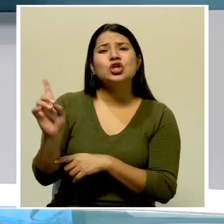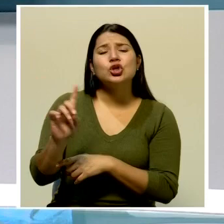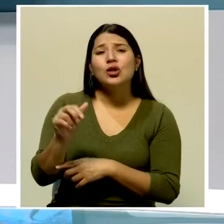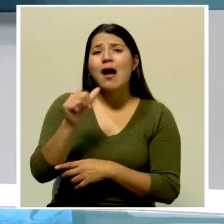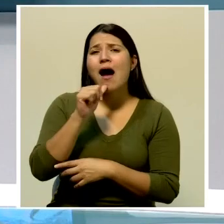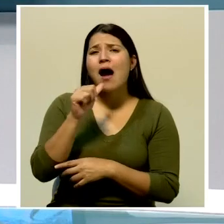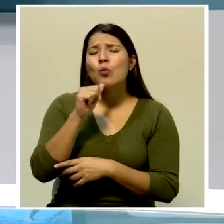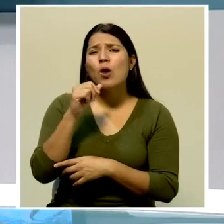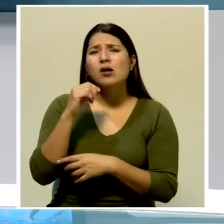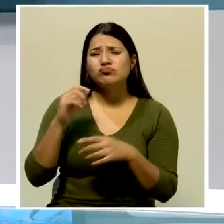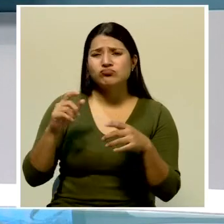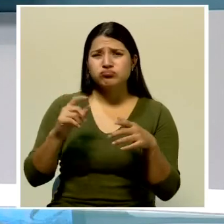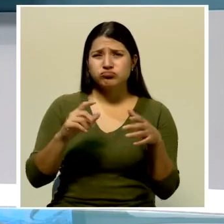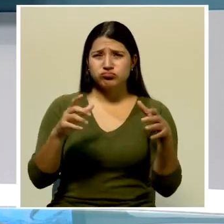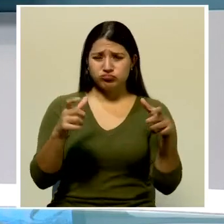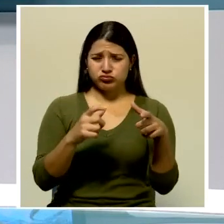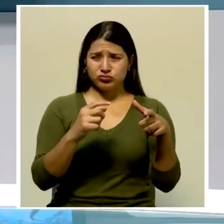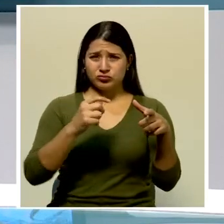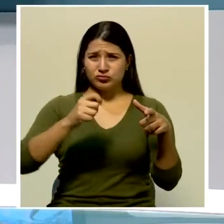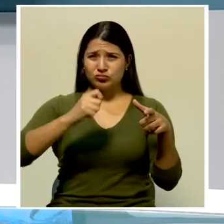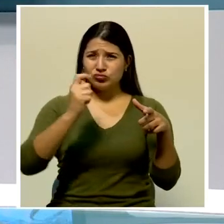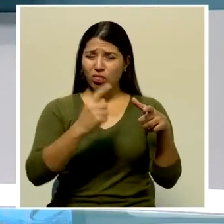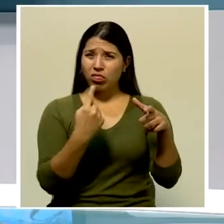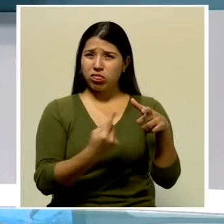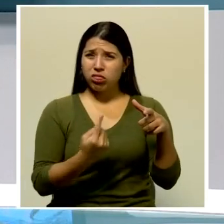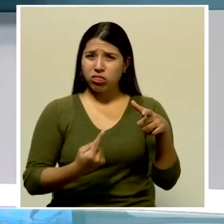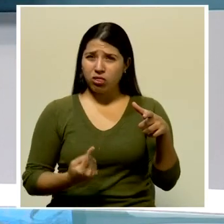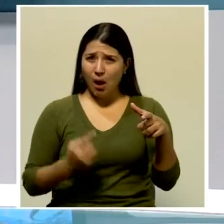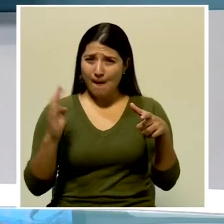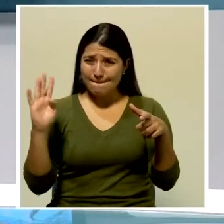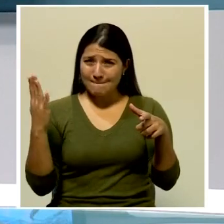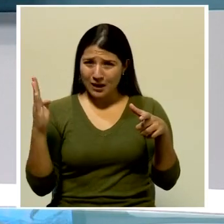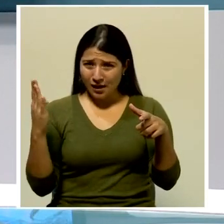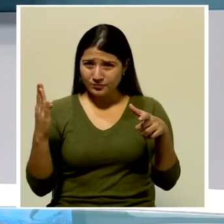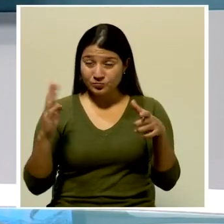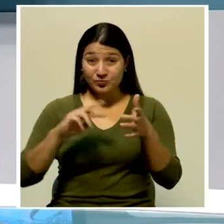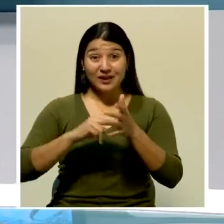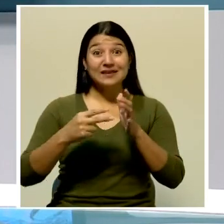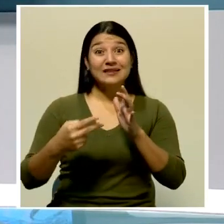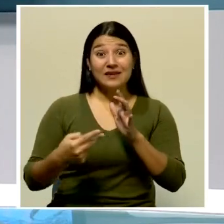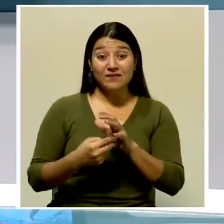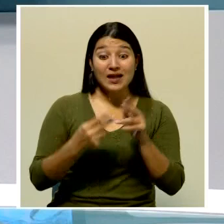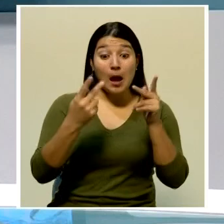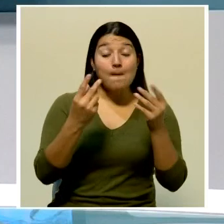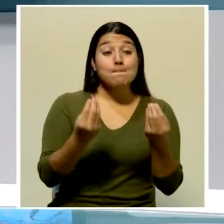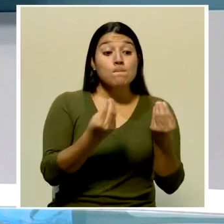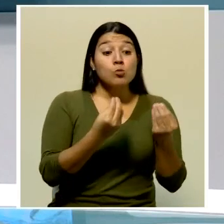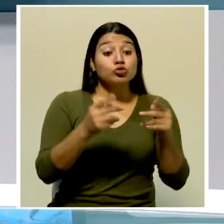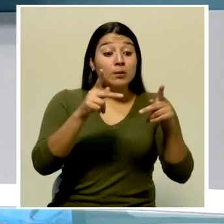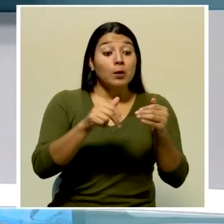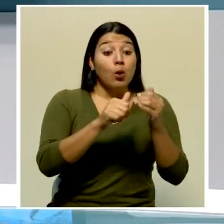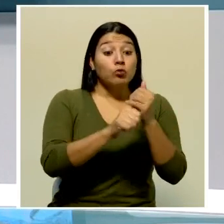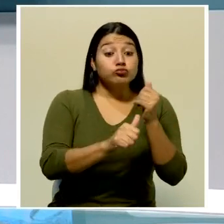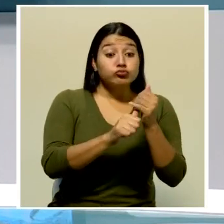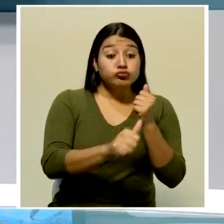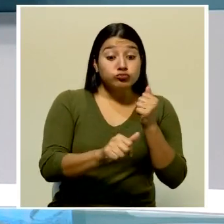Es decir, que hay personas que están excretando el virus y no están localizadas.